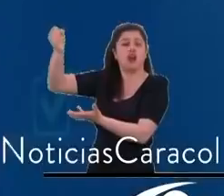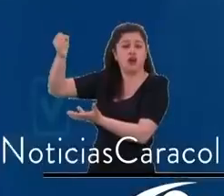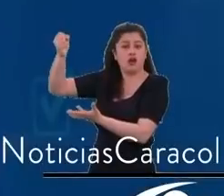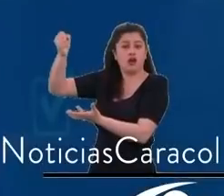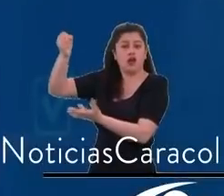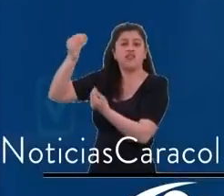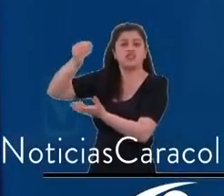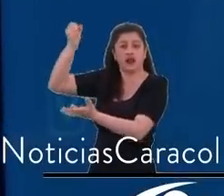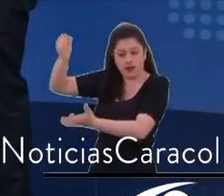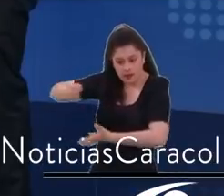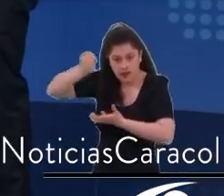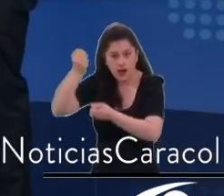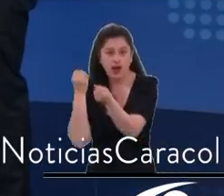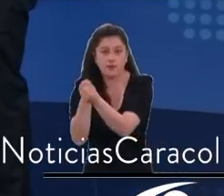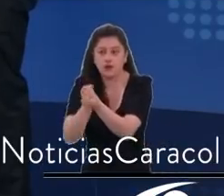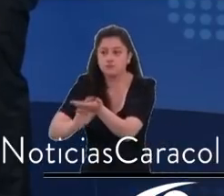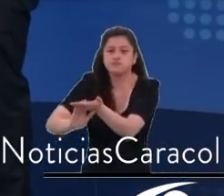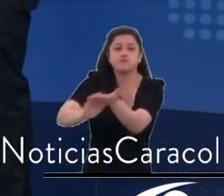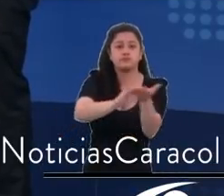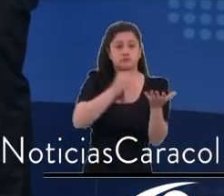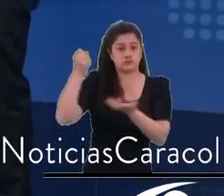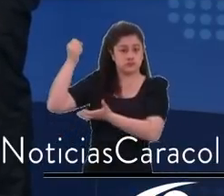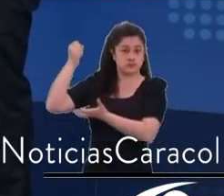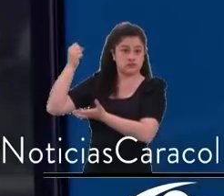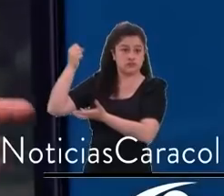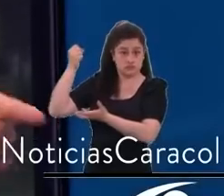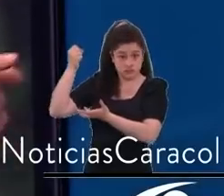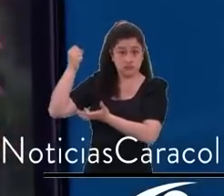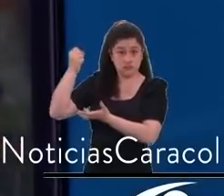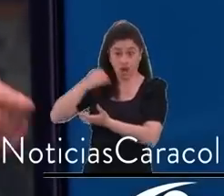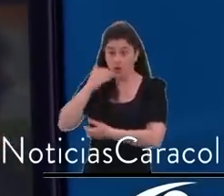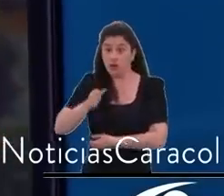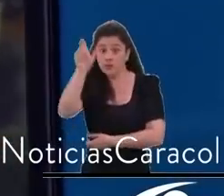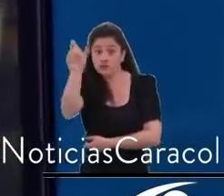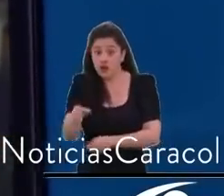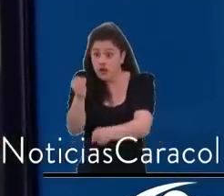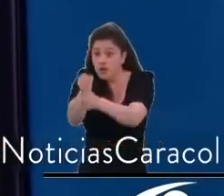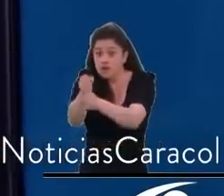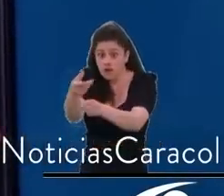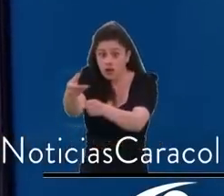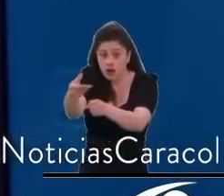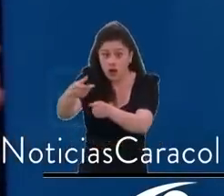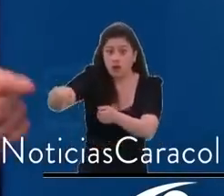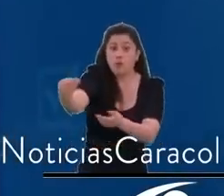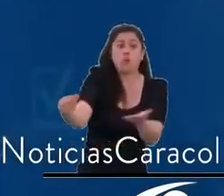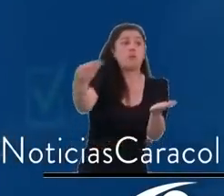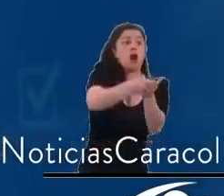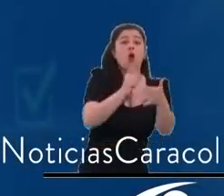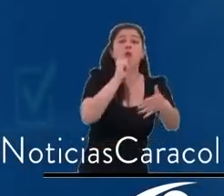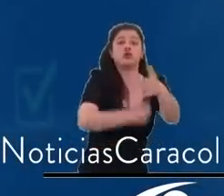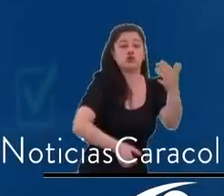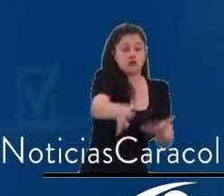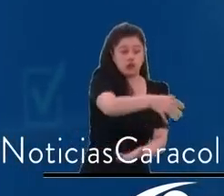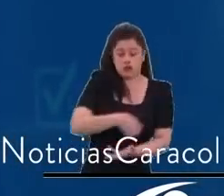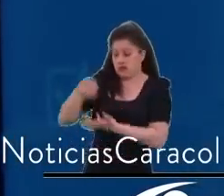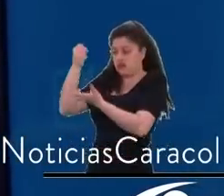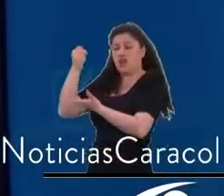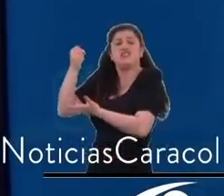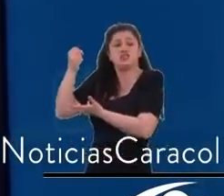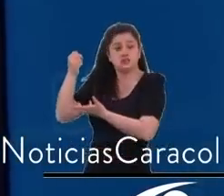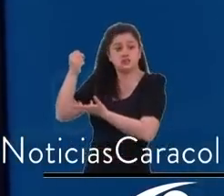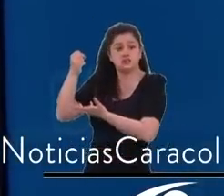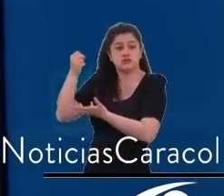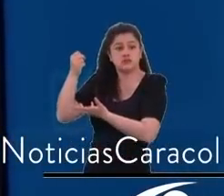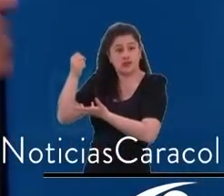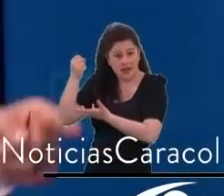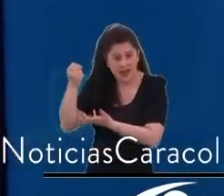Y Bogotá no se puede quedar no quisieran hacerlo? ¿Por qué no...? Porque se dedicaron a pelear entre ellos. Bienvenido al mundo de los políticos. Los unos a sabotear